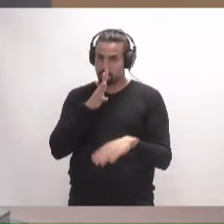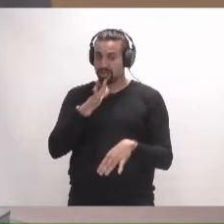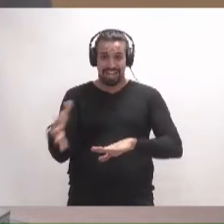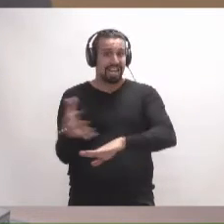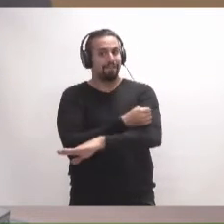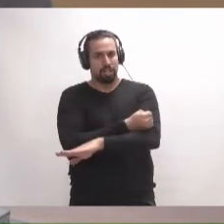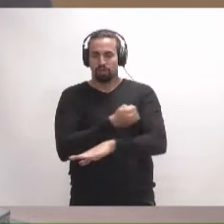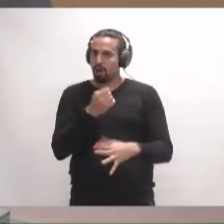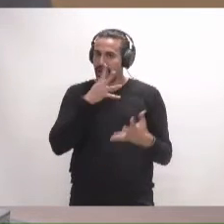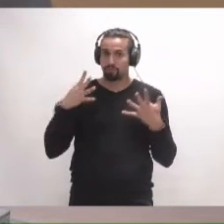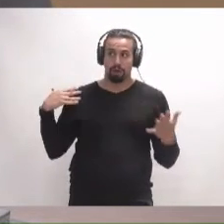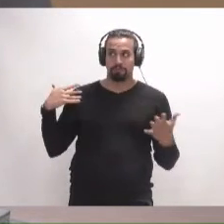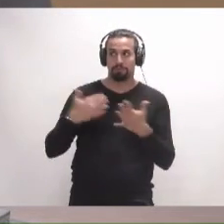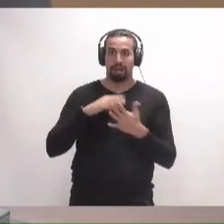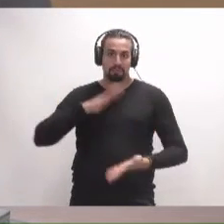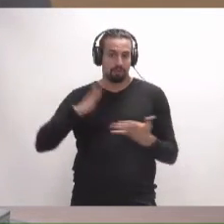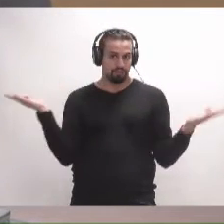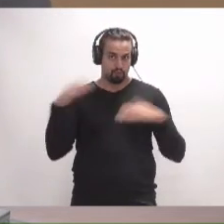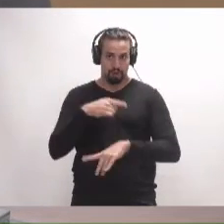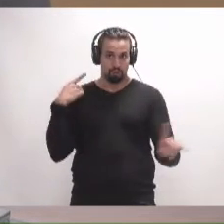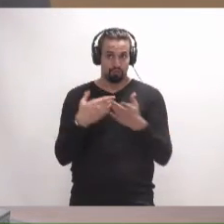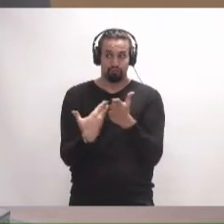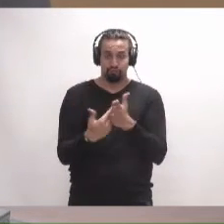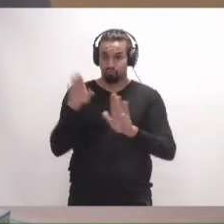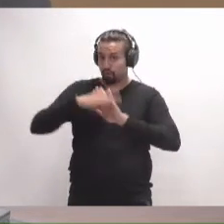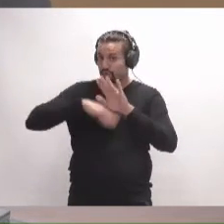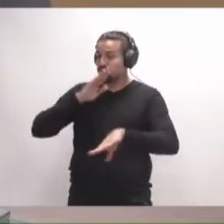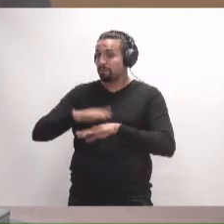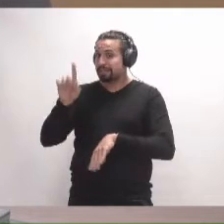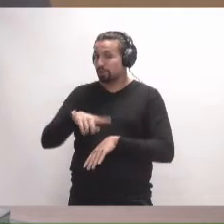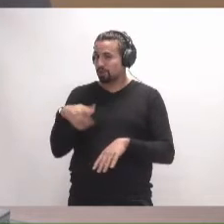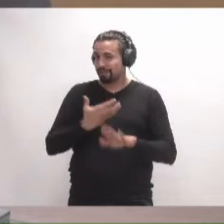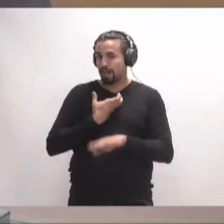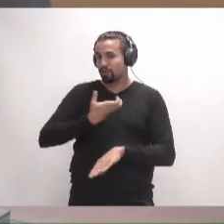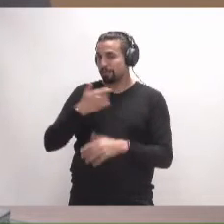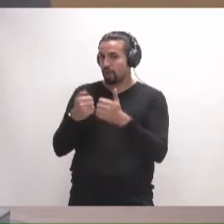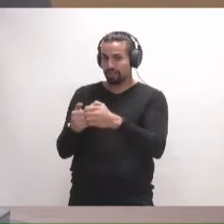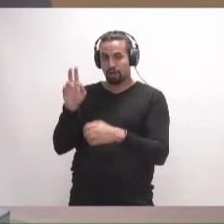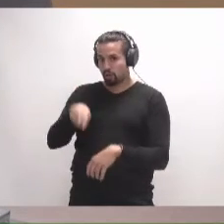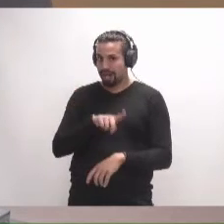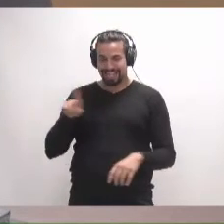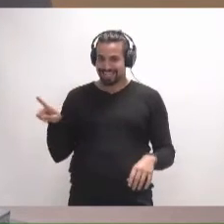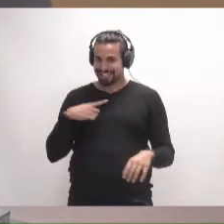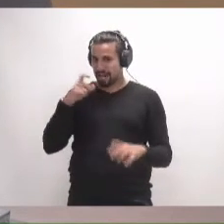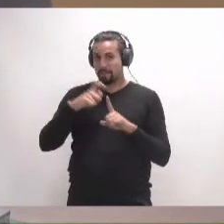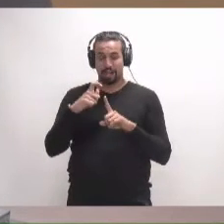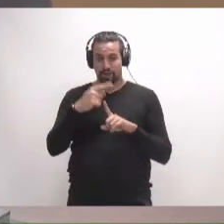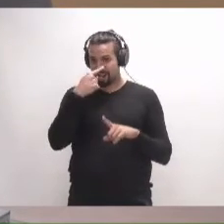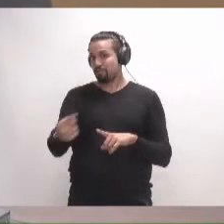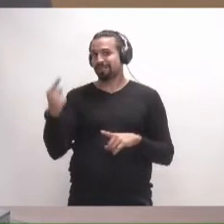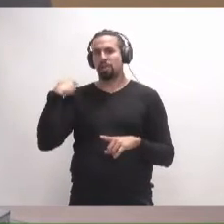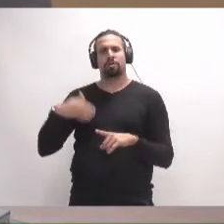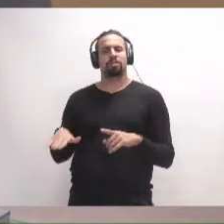el Cabildo el que no ha podido comprobar si cumple las condiciones. No es el Ayuntamiento del Rosario, que desde mayo del año pasado